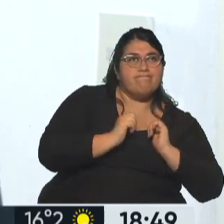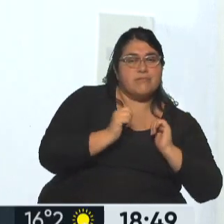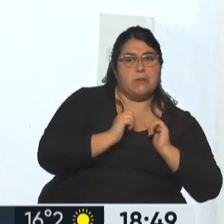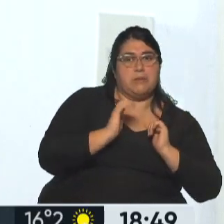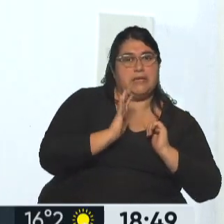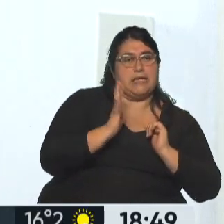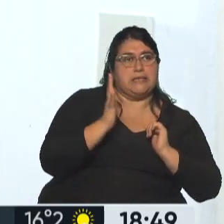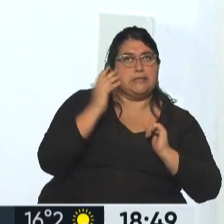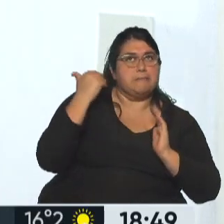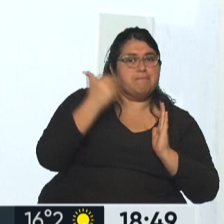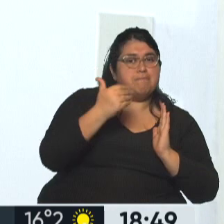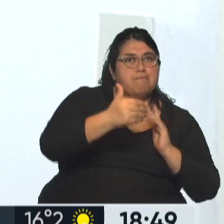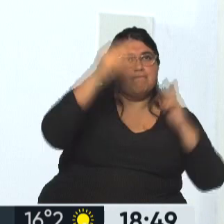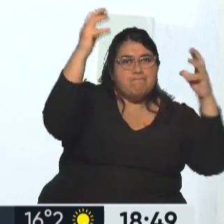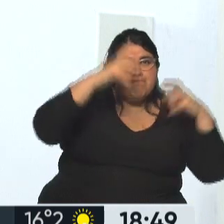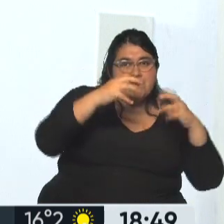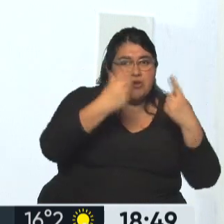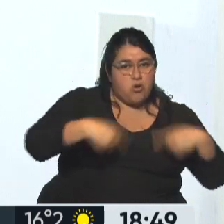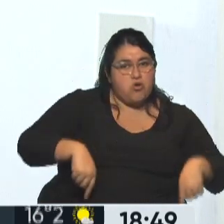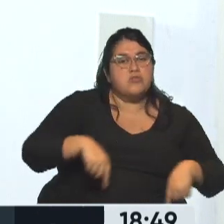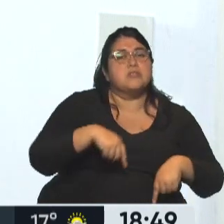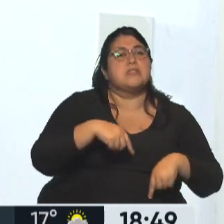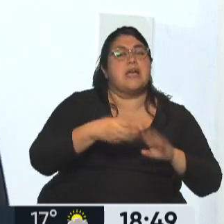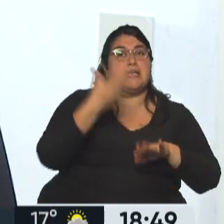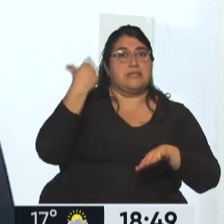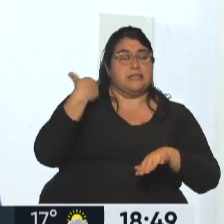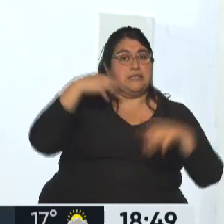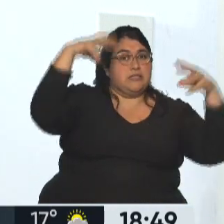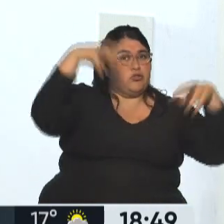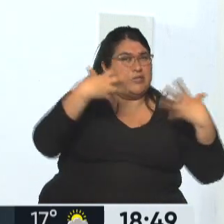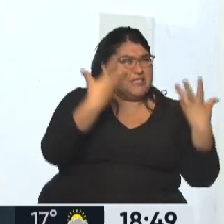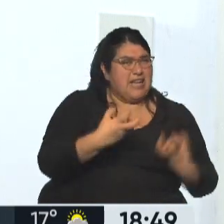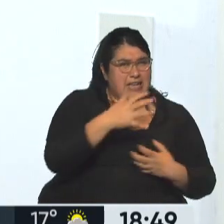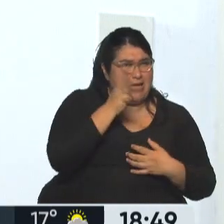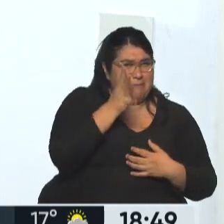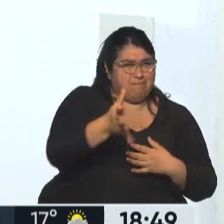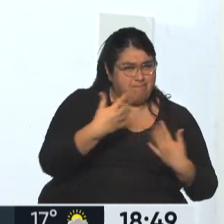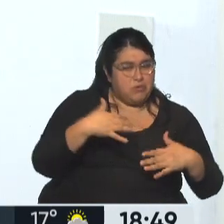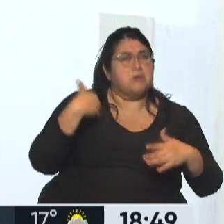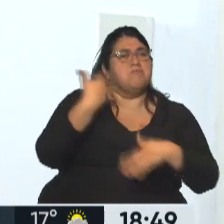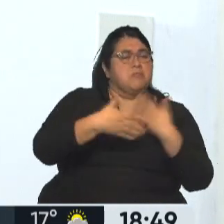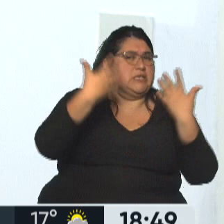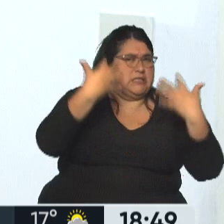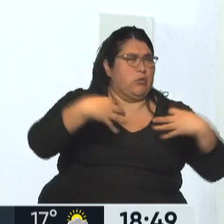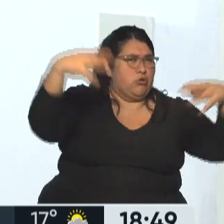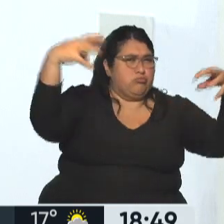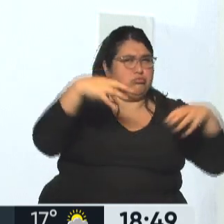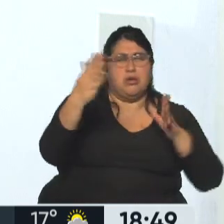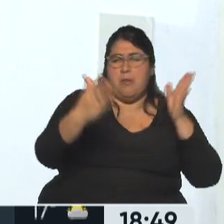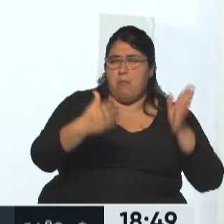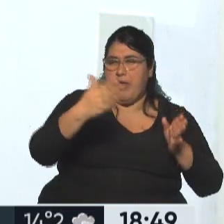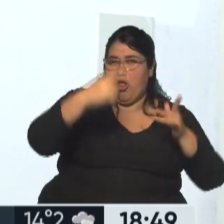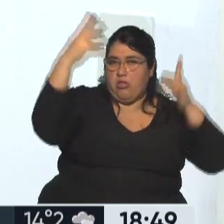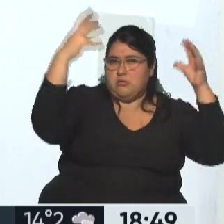vista de fenómenos climáticos. Venimos de una sequía muy fuerte y se sabía que después iba a venir probablemente un periodo de muchas